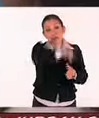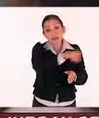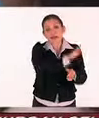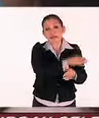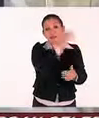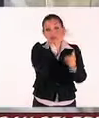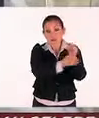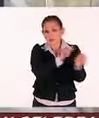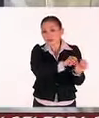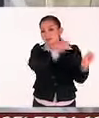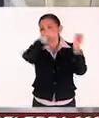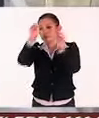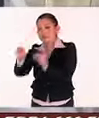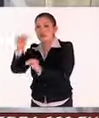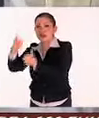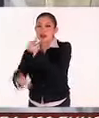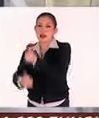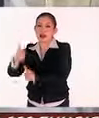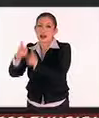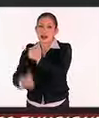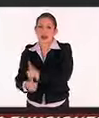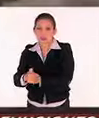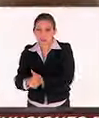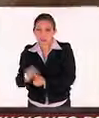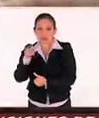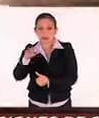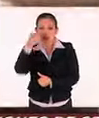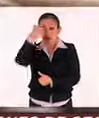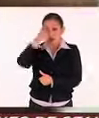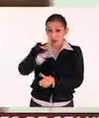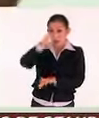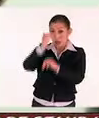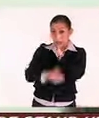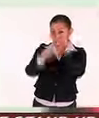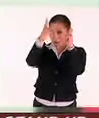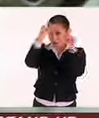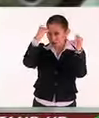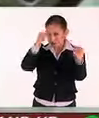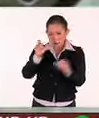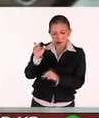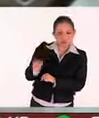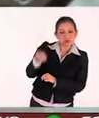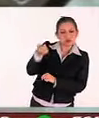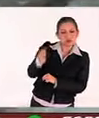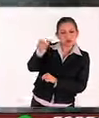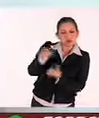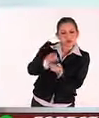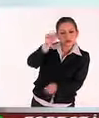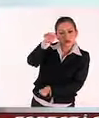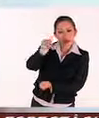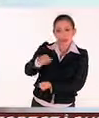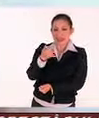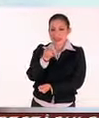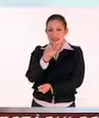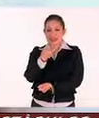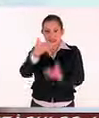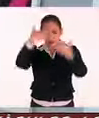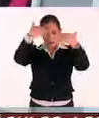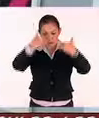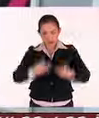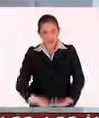su cambio a esta carrera. El perfil de egreso es básicamente que este es el ingeniero